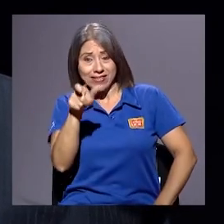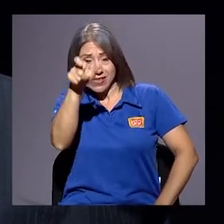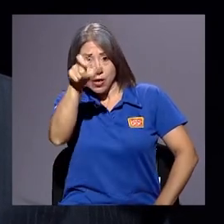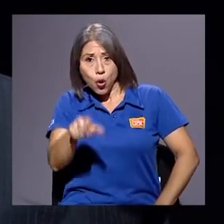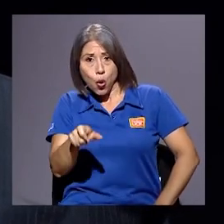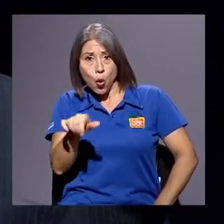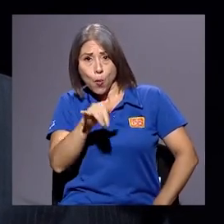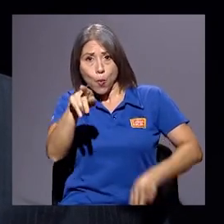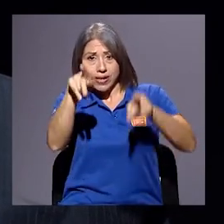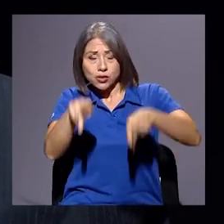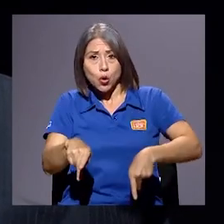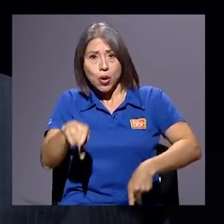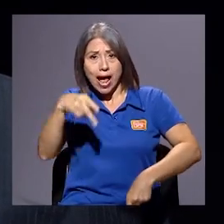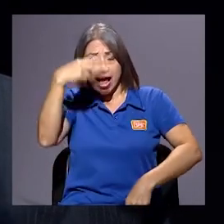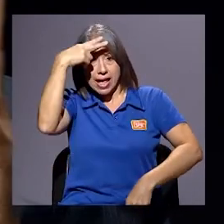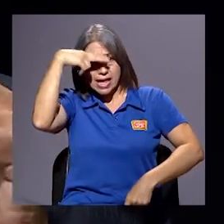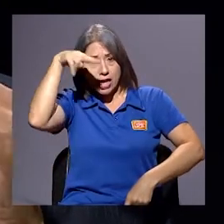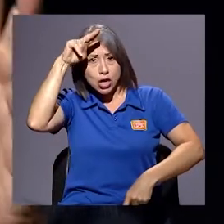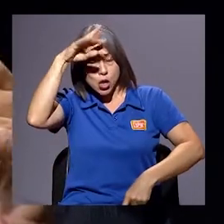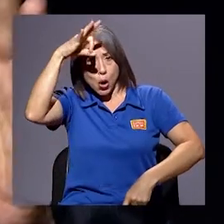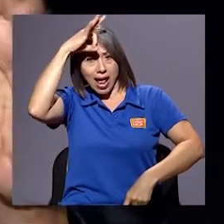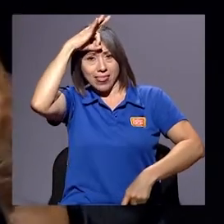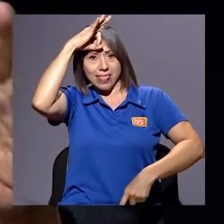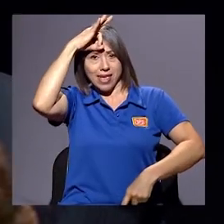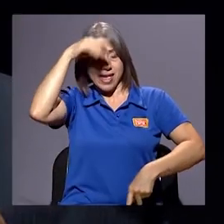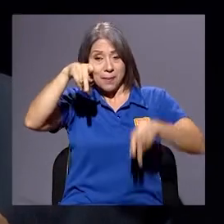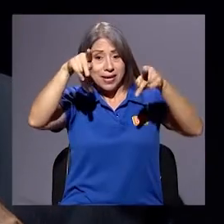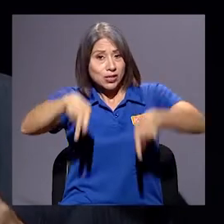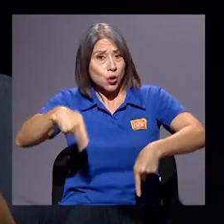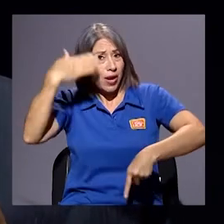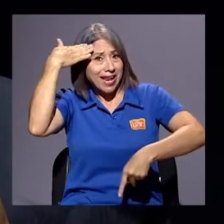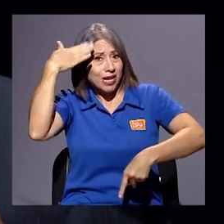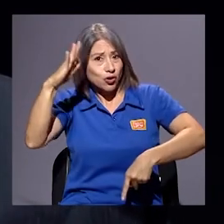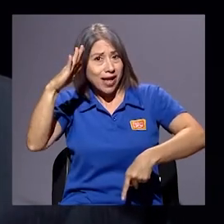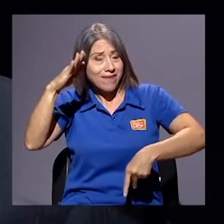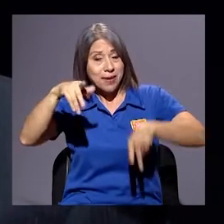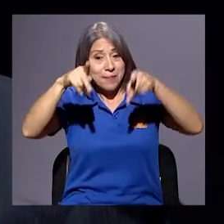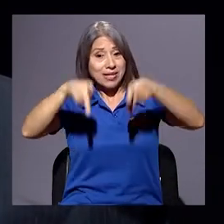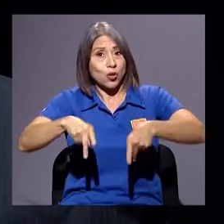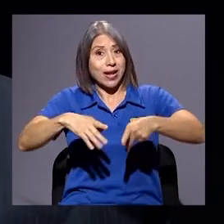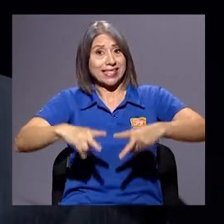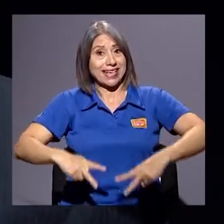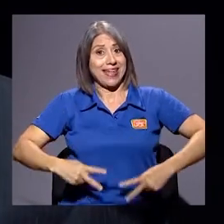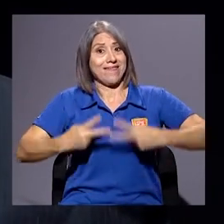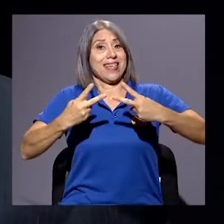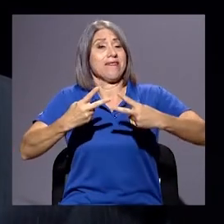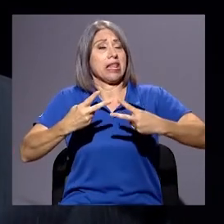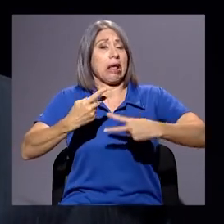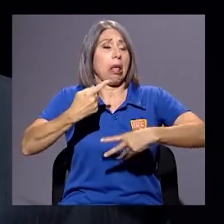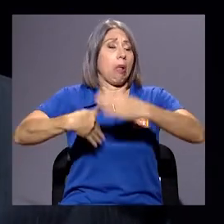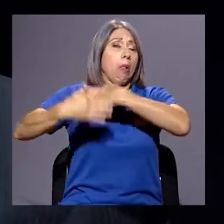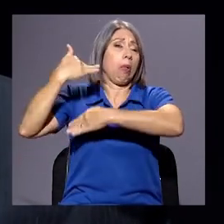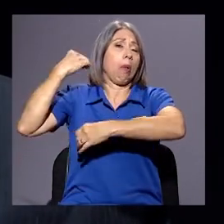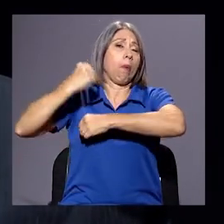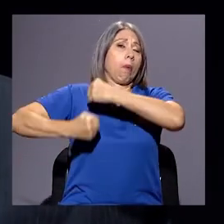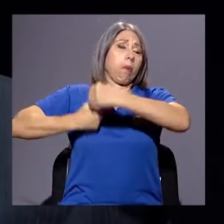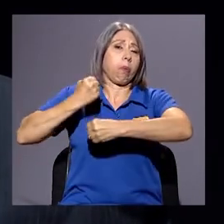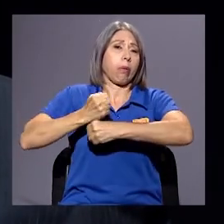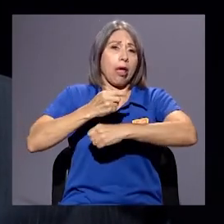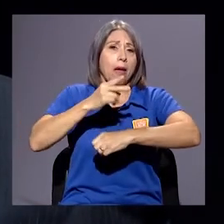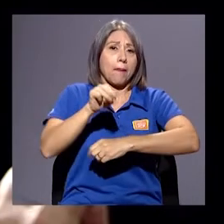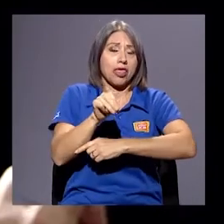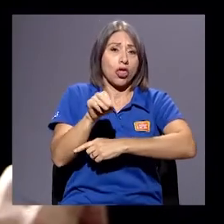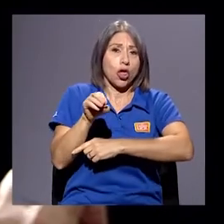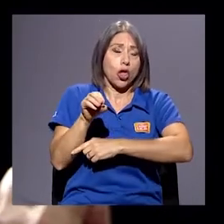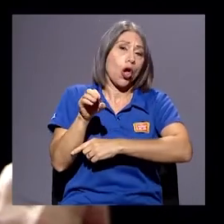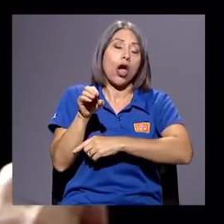persona que no sabe, como una persona que vive en el medioevo. Son frases terribles. O he encontrado también discursos que atacan... desde la